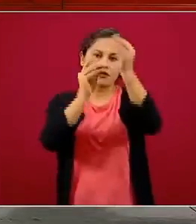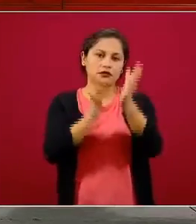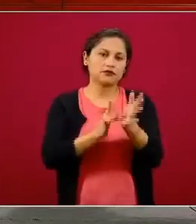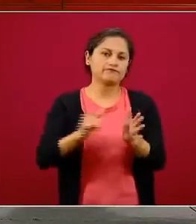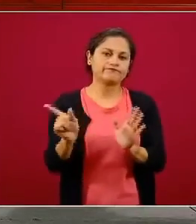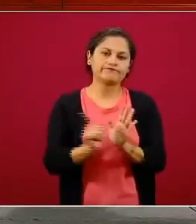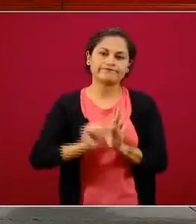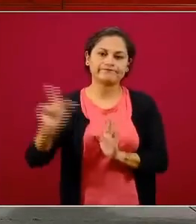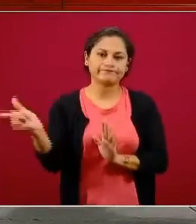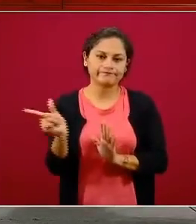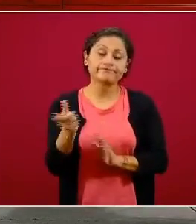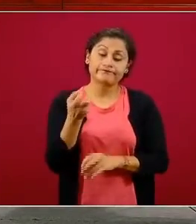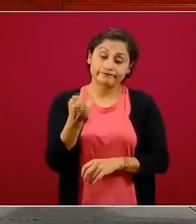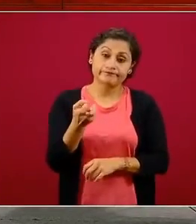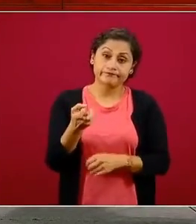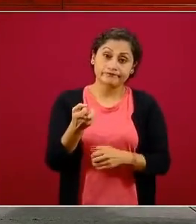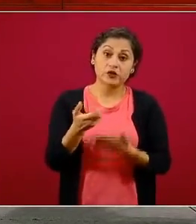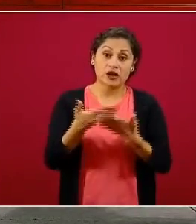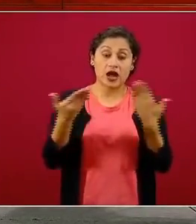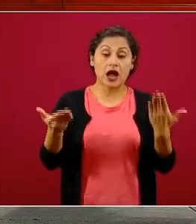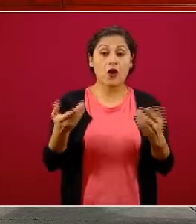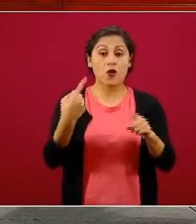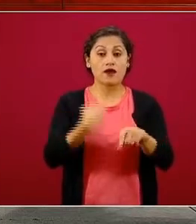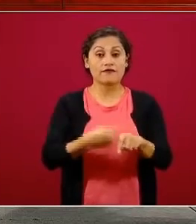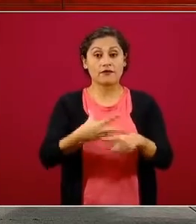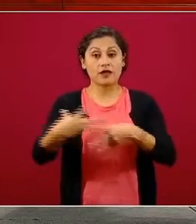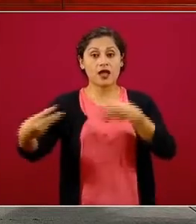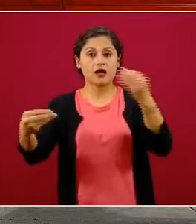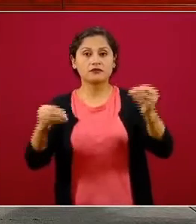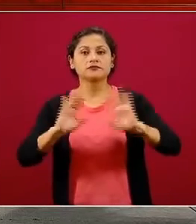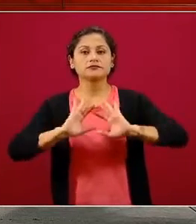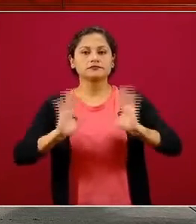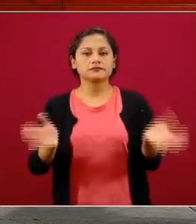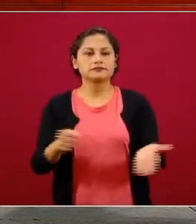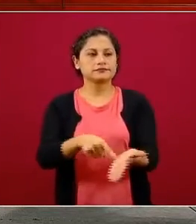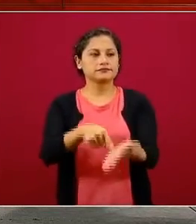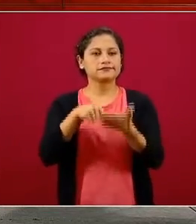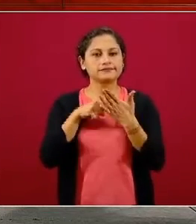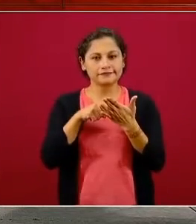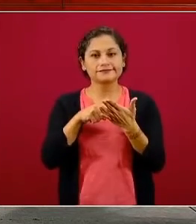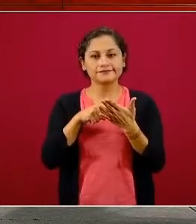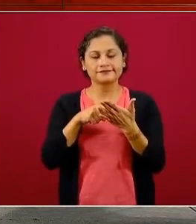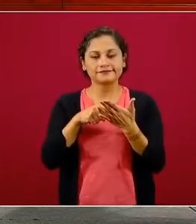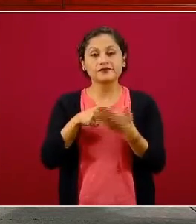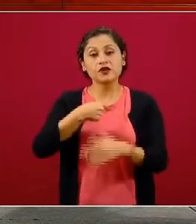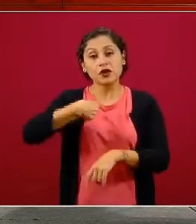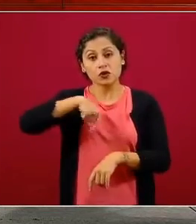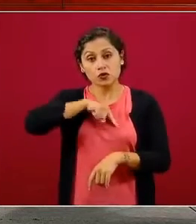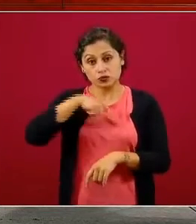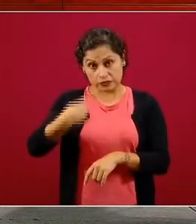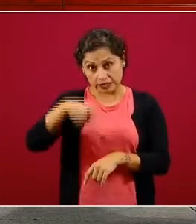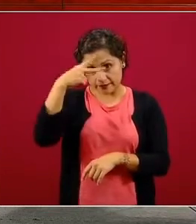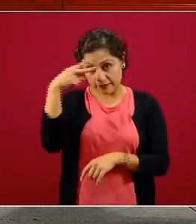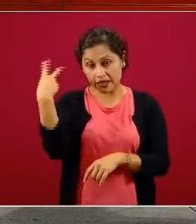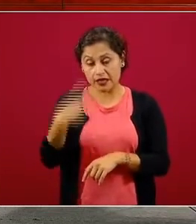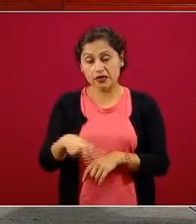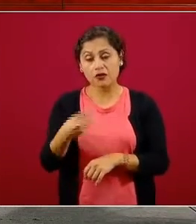Y en México, ciertamente, aunque tenemos un sistema de salud público desde hace muchos años,